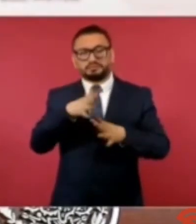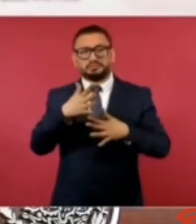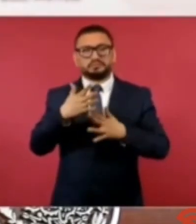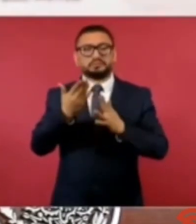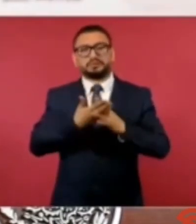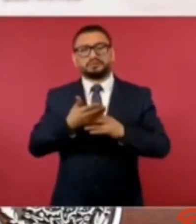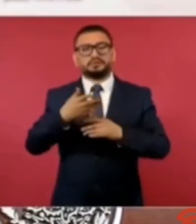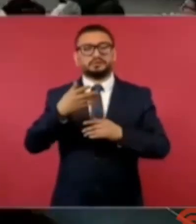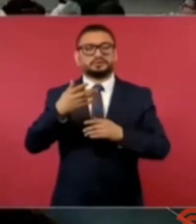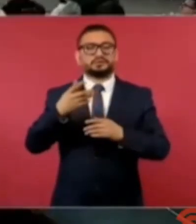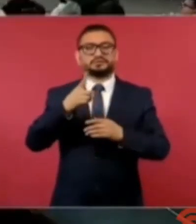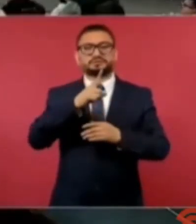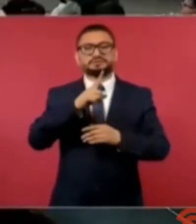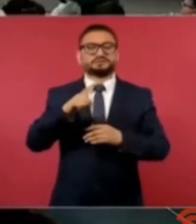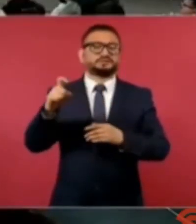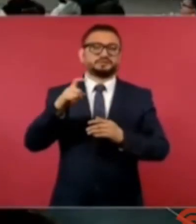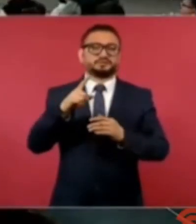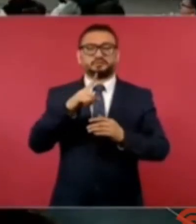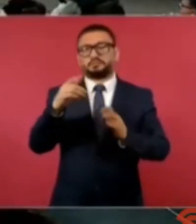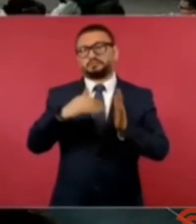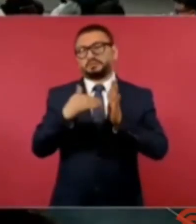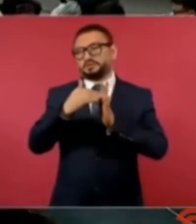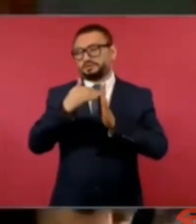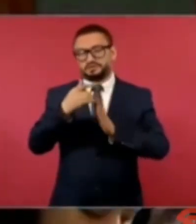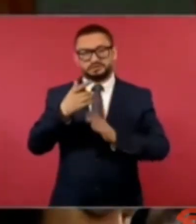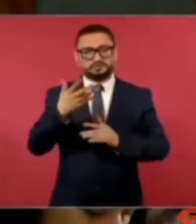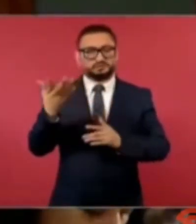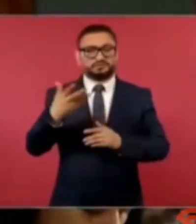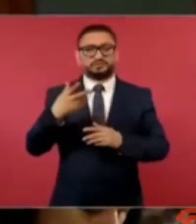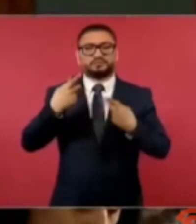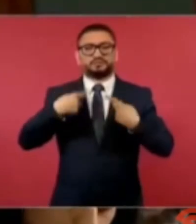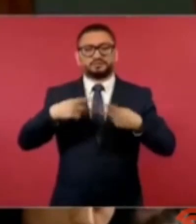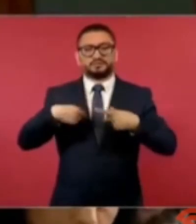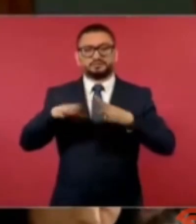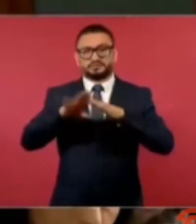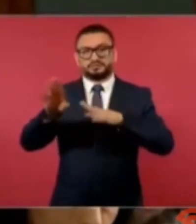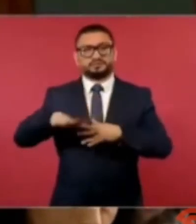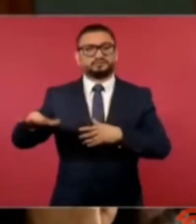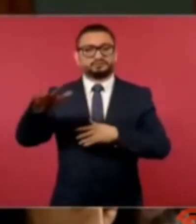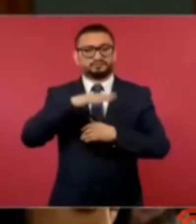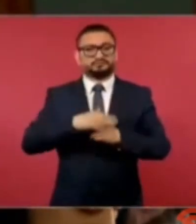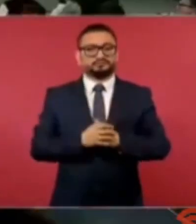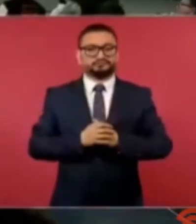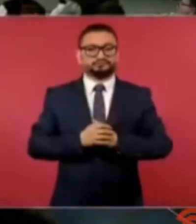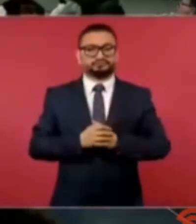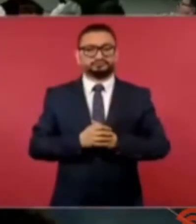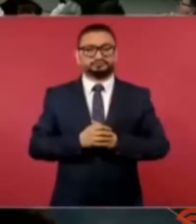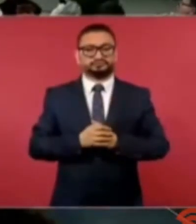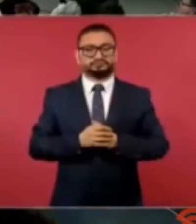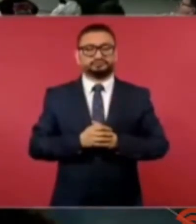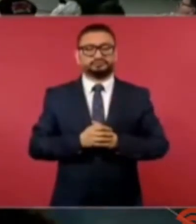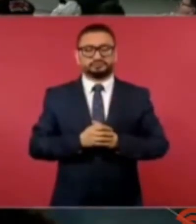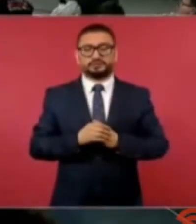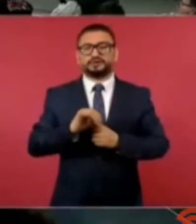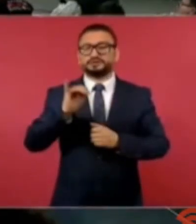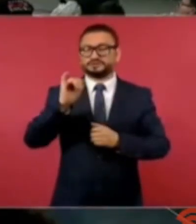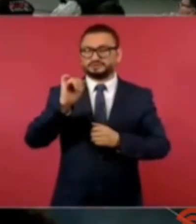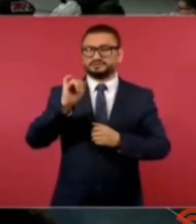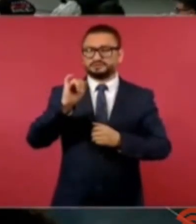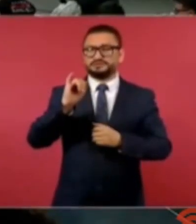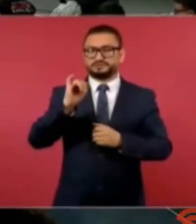a cientos de miles o hasta un millón de inmigrantes indocumentados, presidente? Sí. Mira, primero